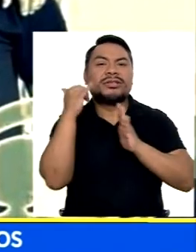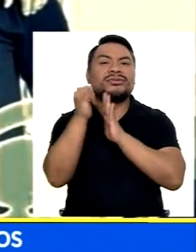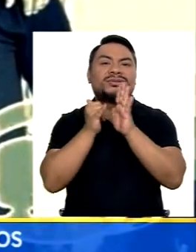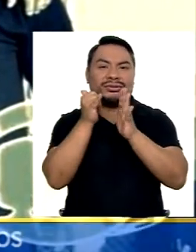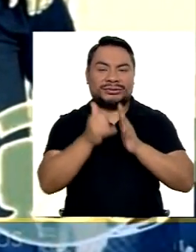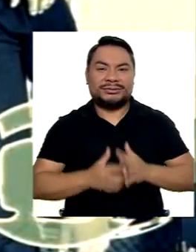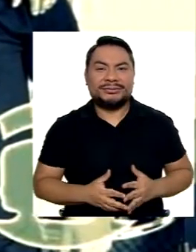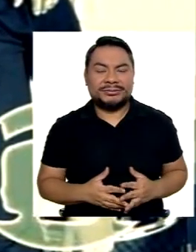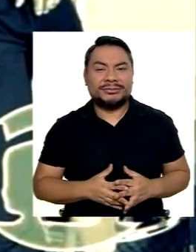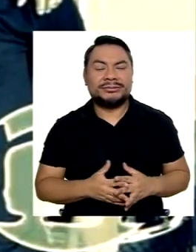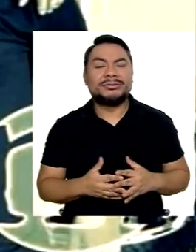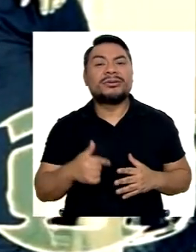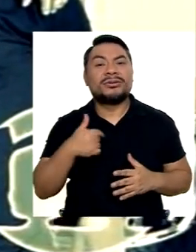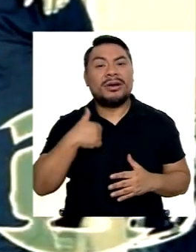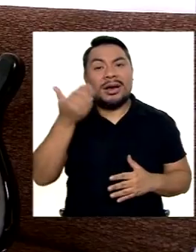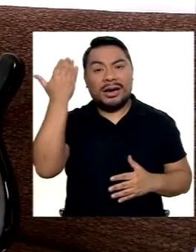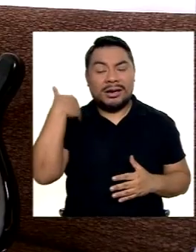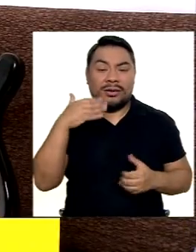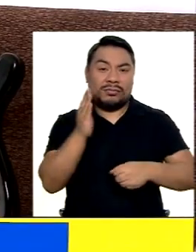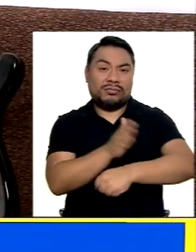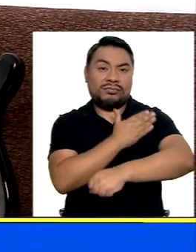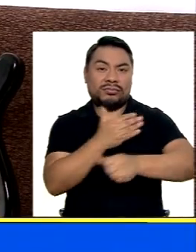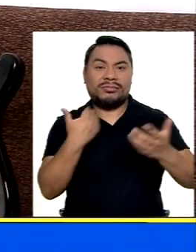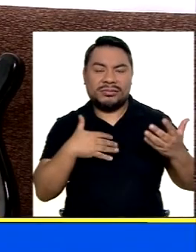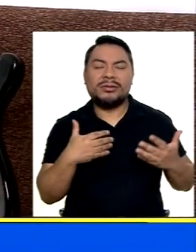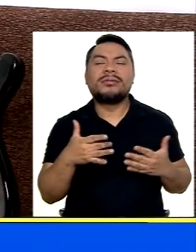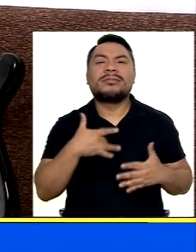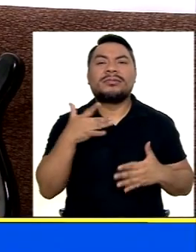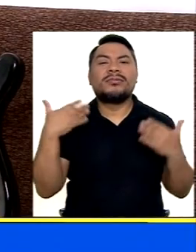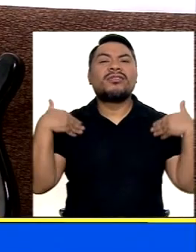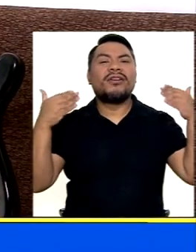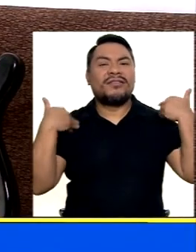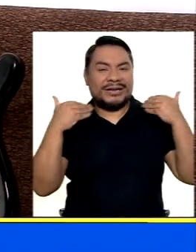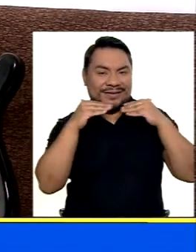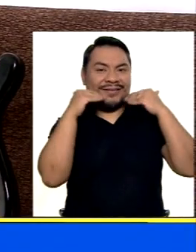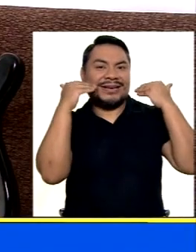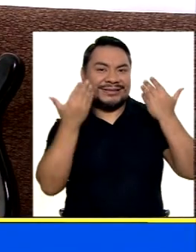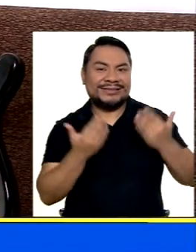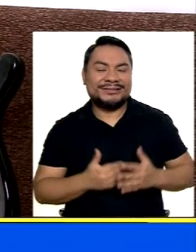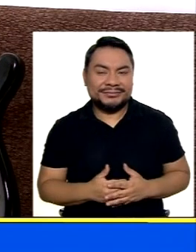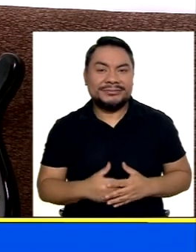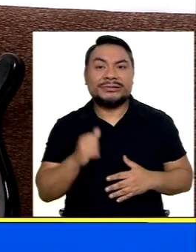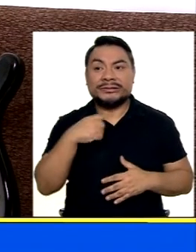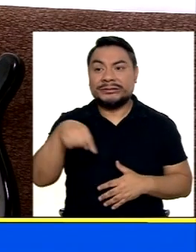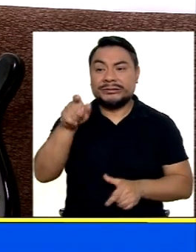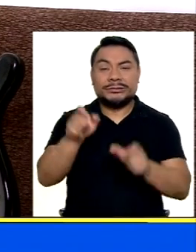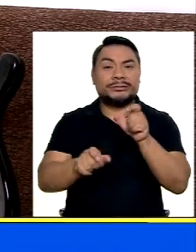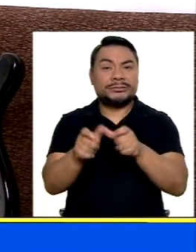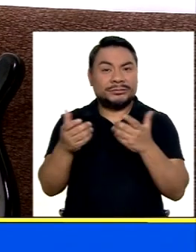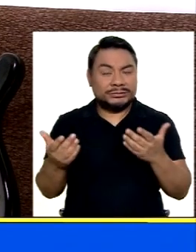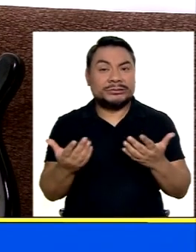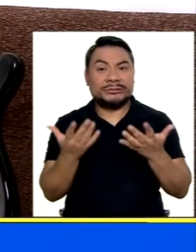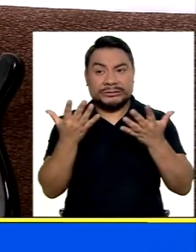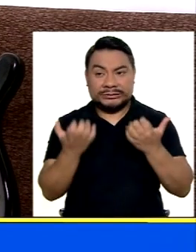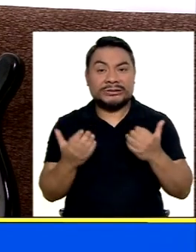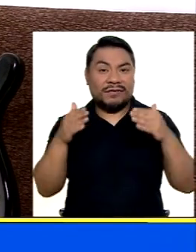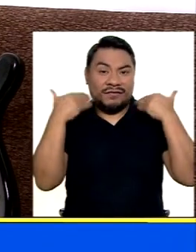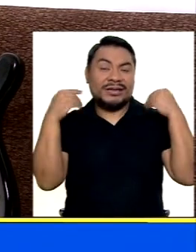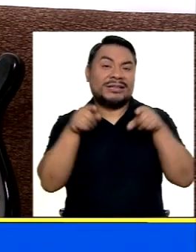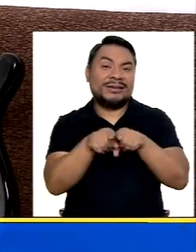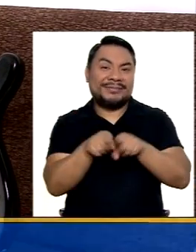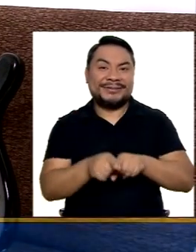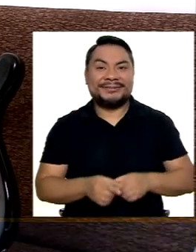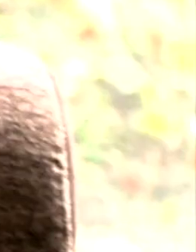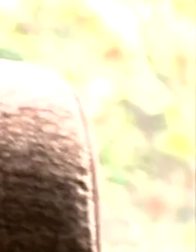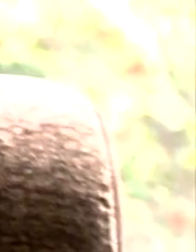Y mi canal YouTube Cuando yo tocaba La música Y me siento Muy contento Y feliz Y las personas Quieren